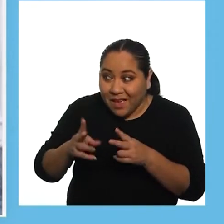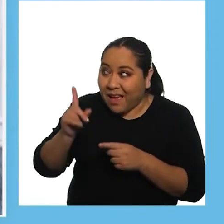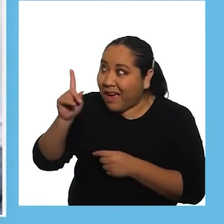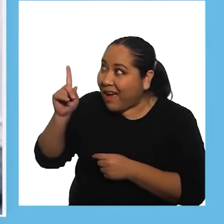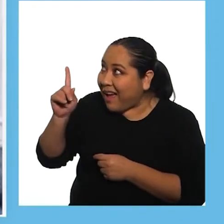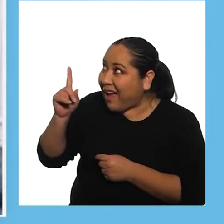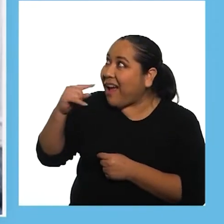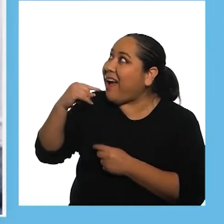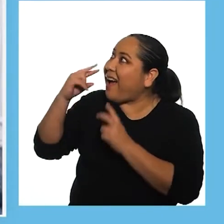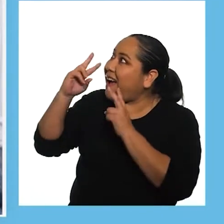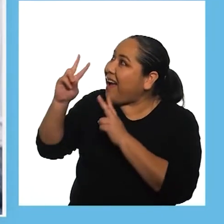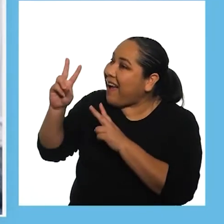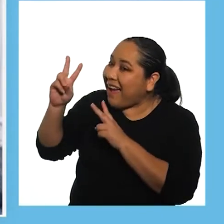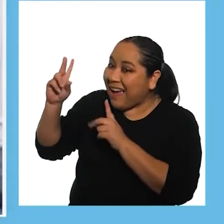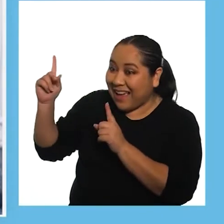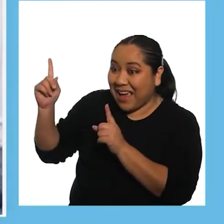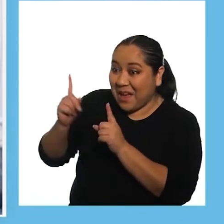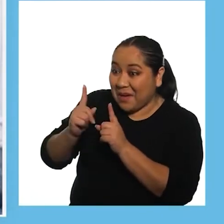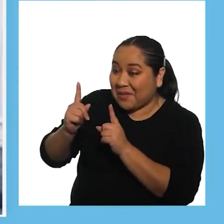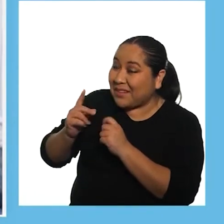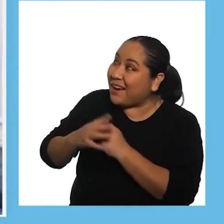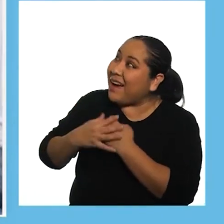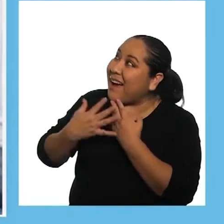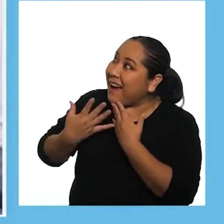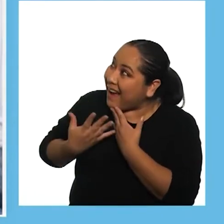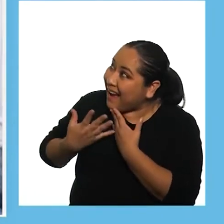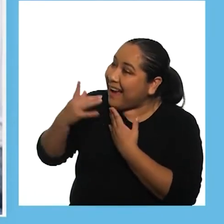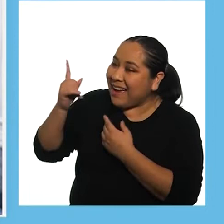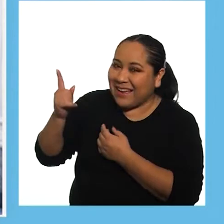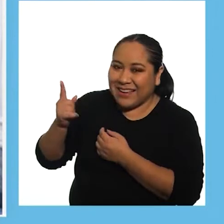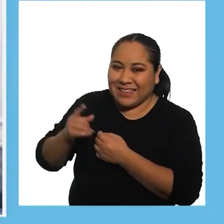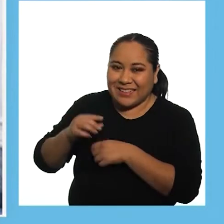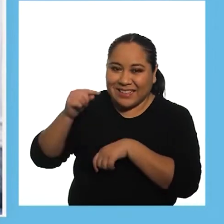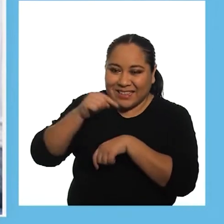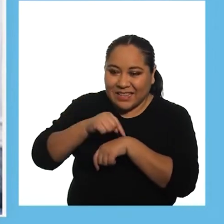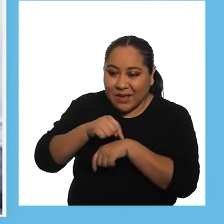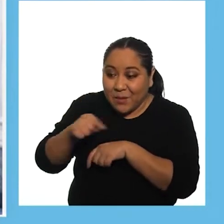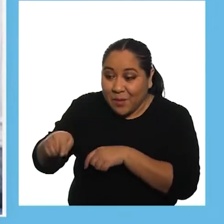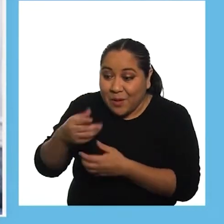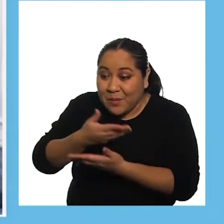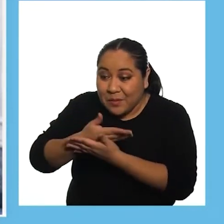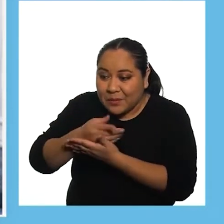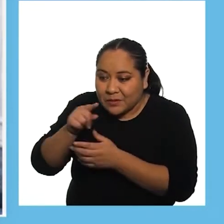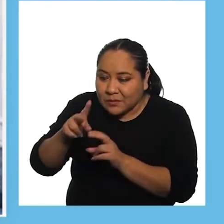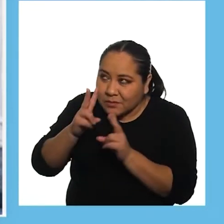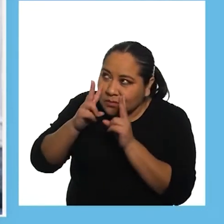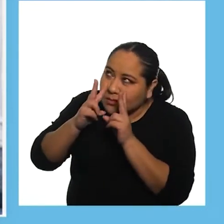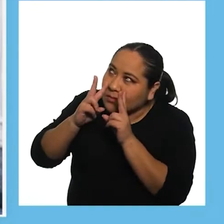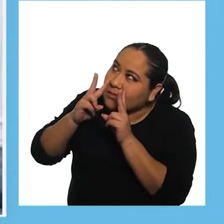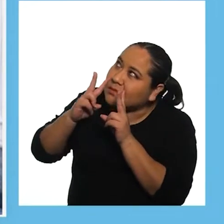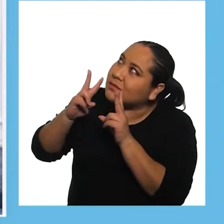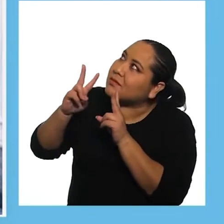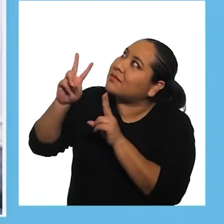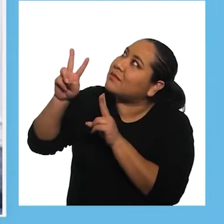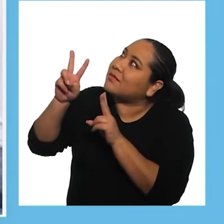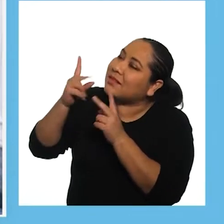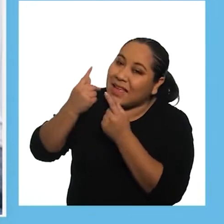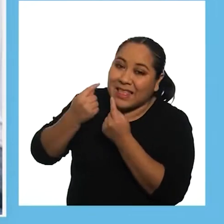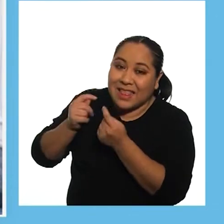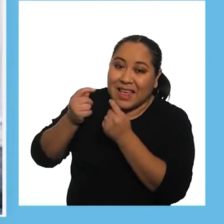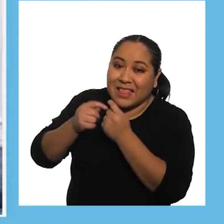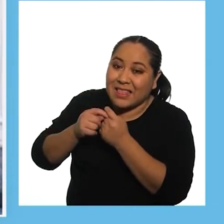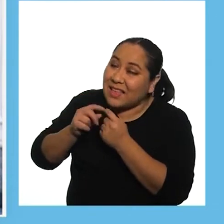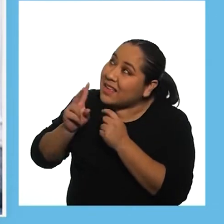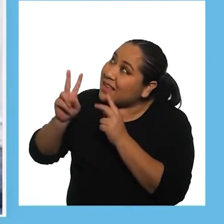mirada hacia la persona adulta que acaba de aparecer Dale tiempo al bebé para que intente